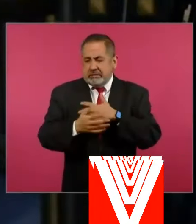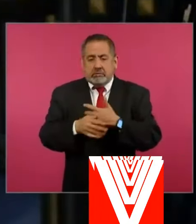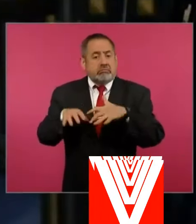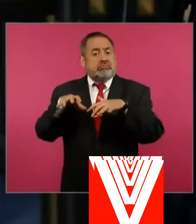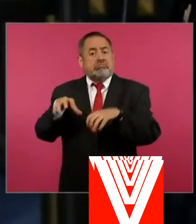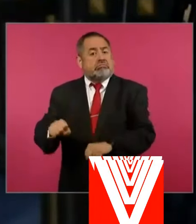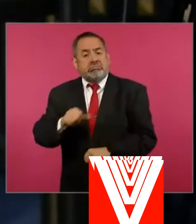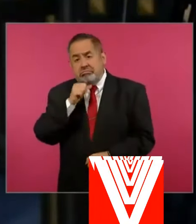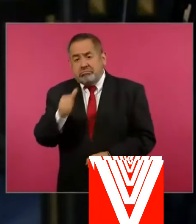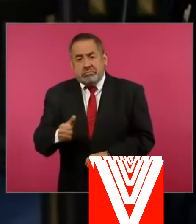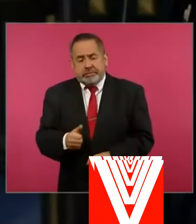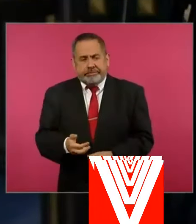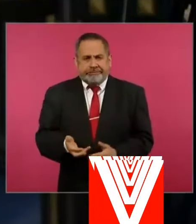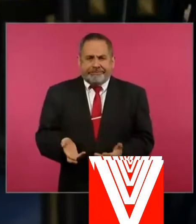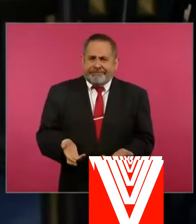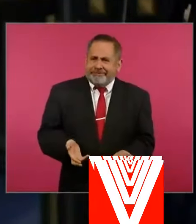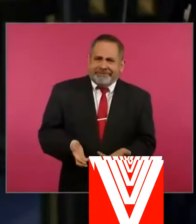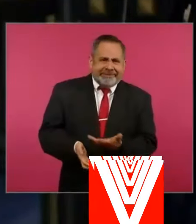detienen.